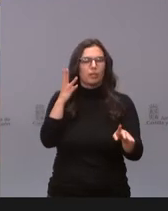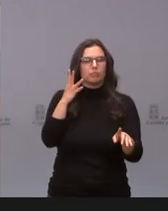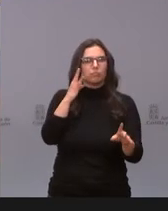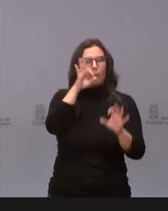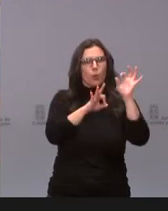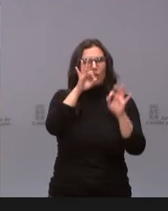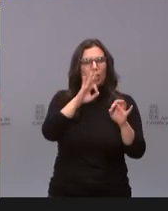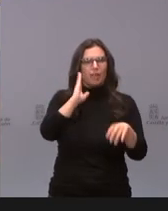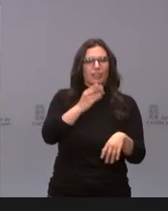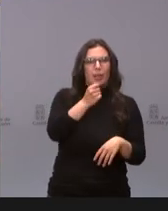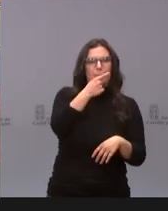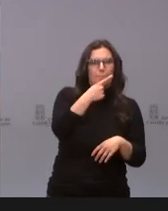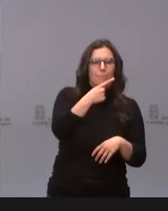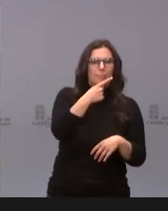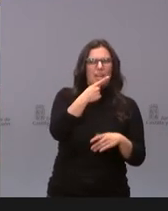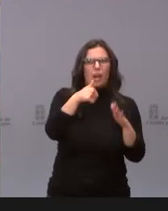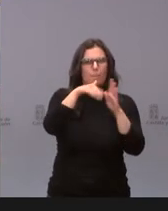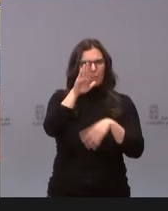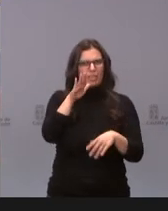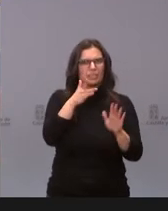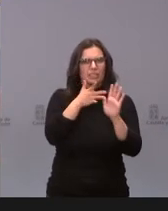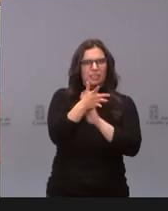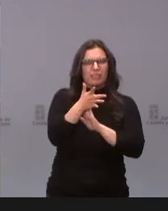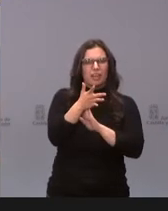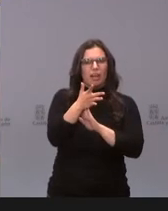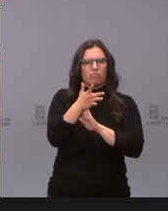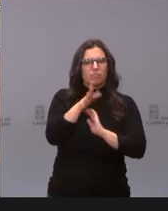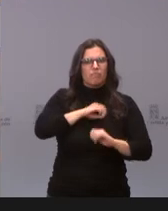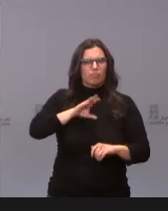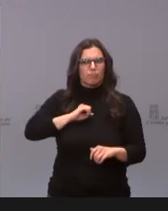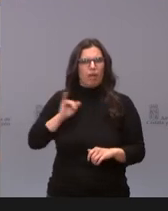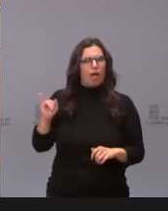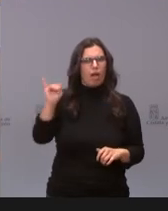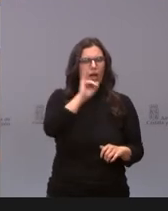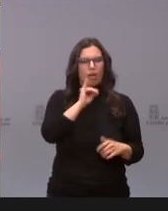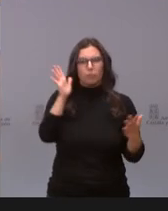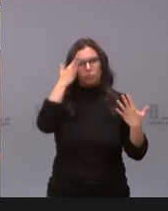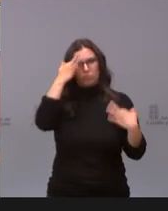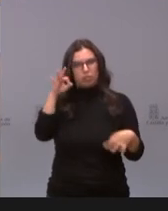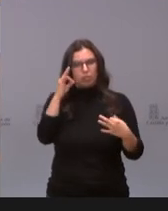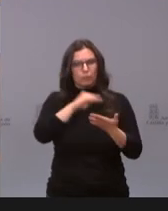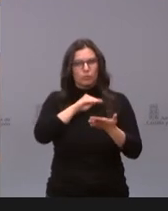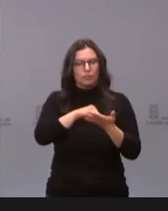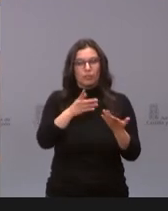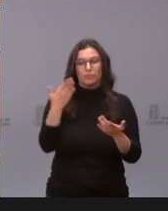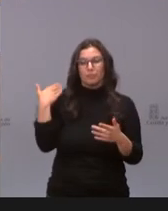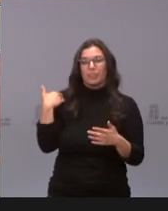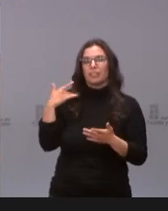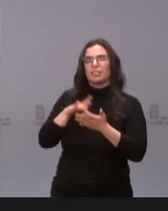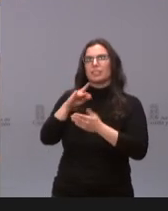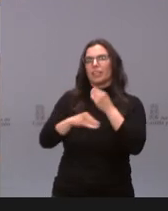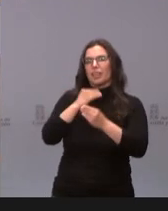Eso significa que el virus está más presente de lo que la vacuna nos deja ver. Y entonces, en la anterior ola sé que se hacían cribados por encima de 800.